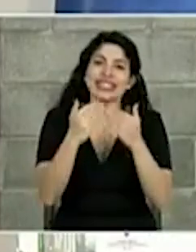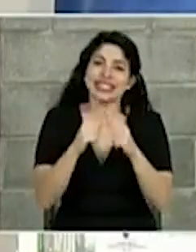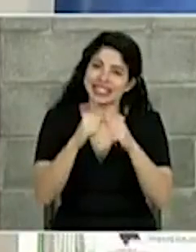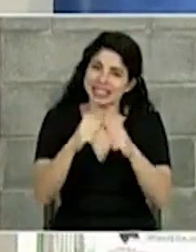seguimos trabajando.